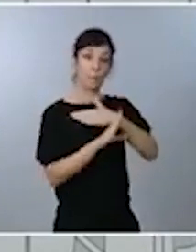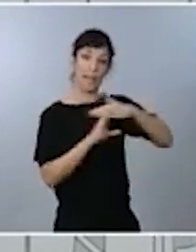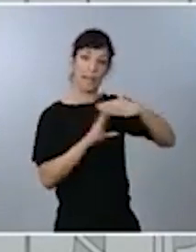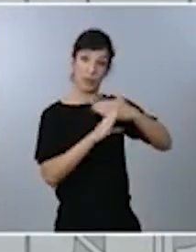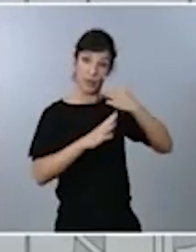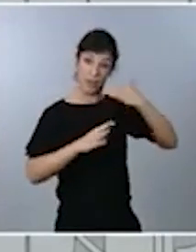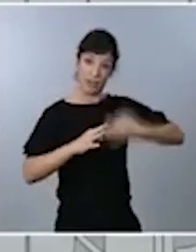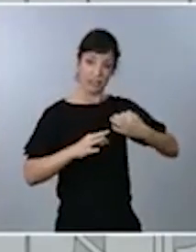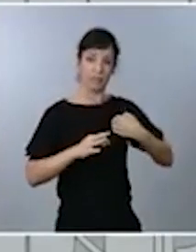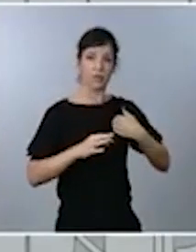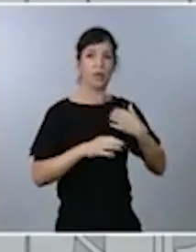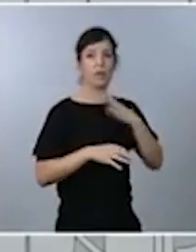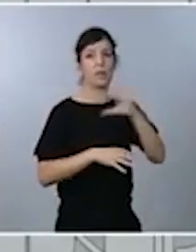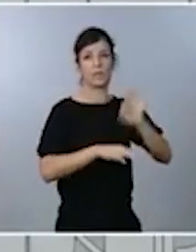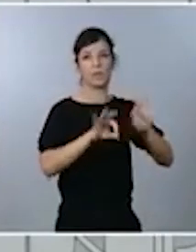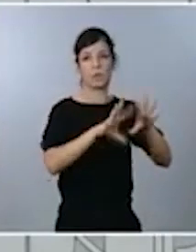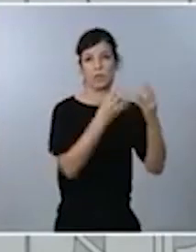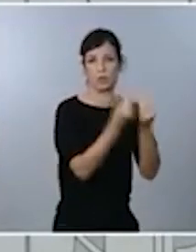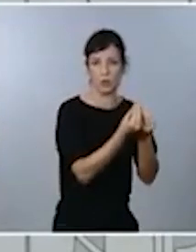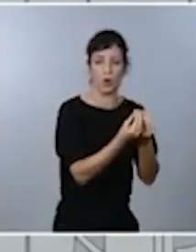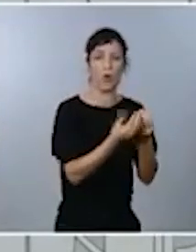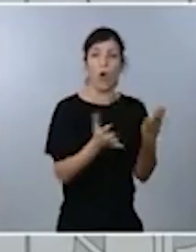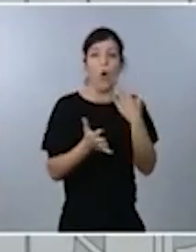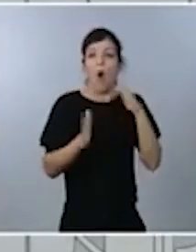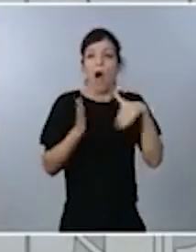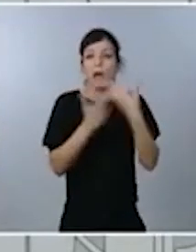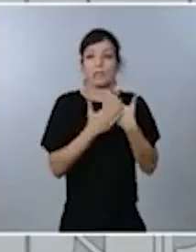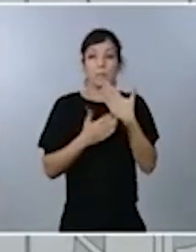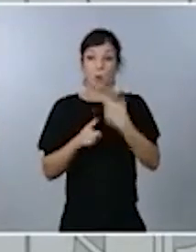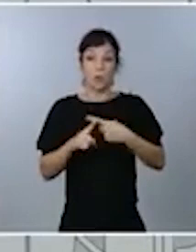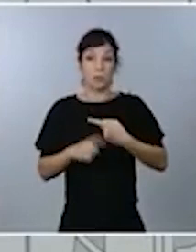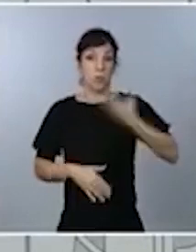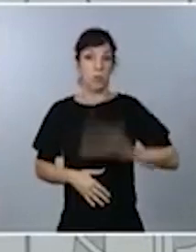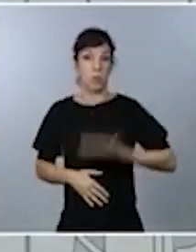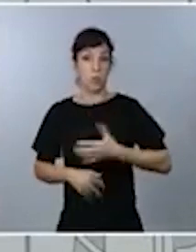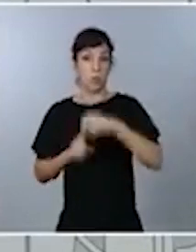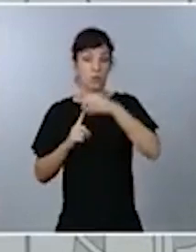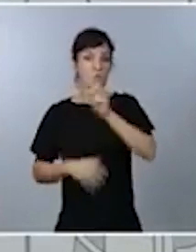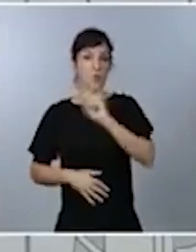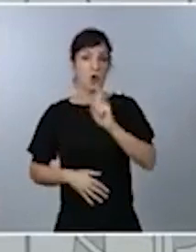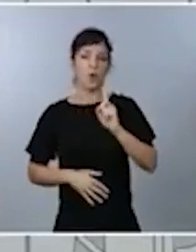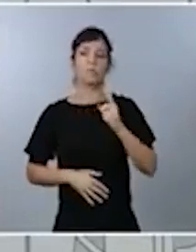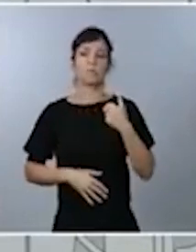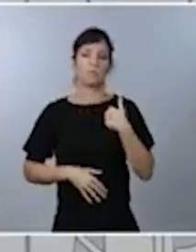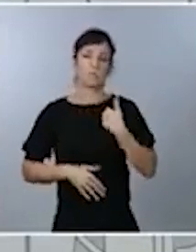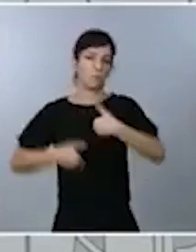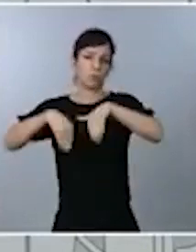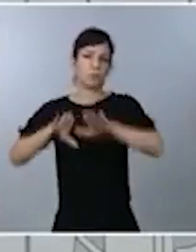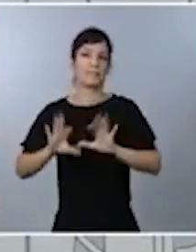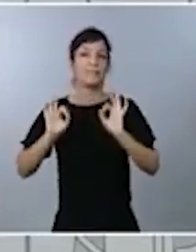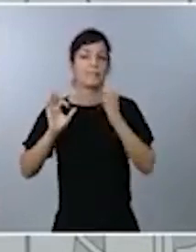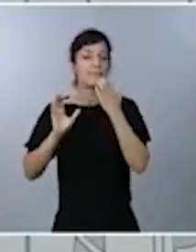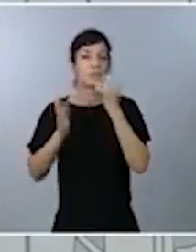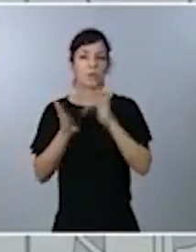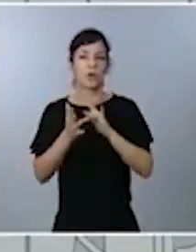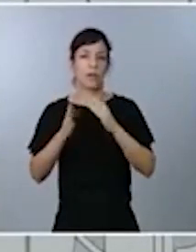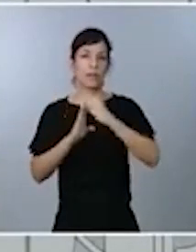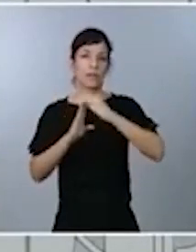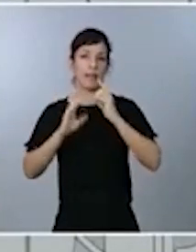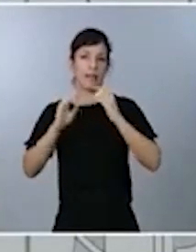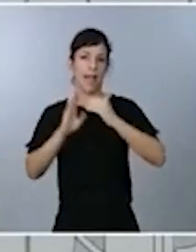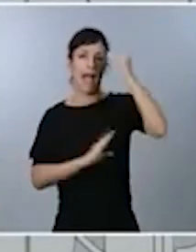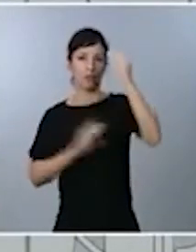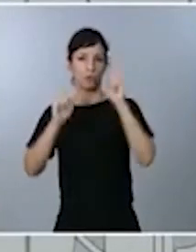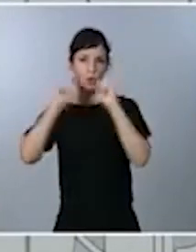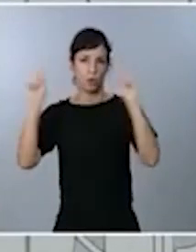llegar a la suspensión de actividades no esenciales en el nivel alto de alerta. Esto es lo que ustedes están ahora mismo